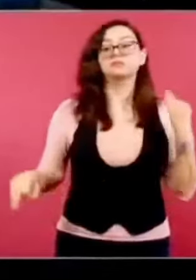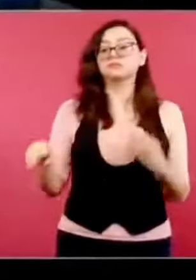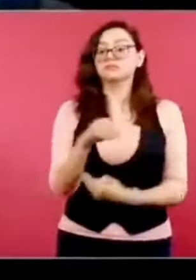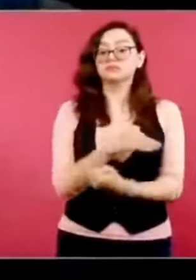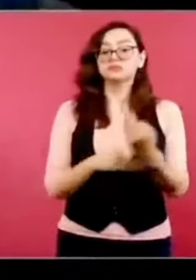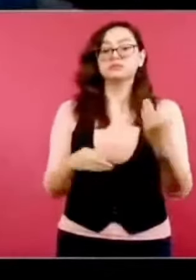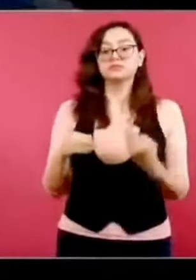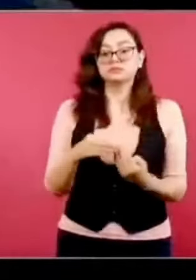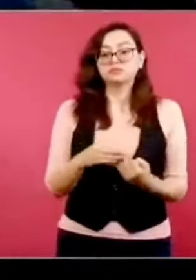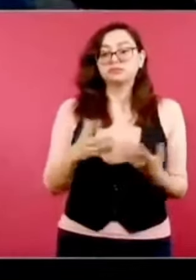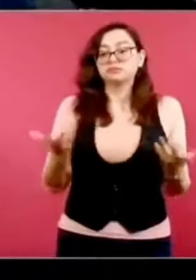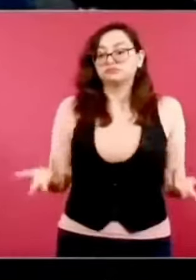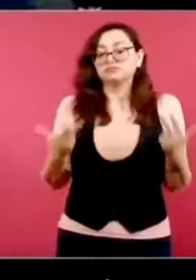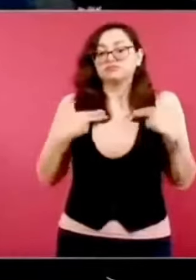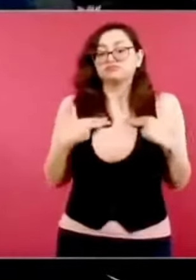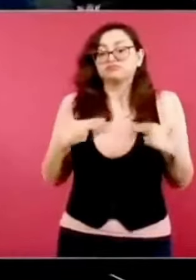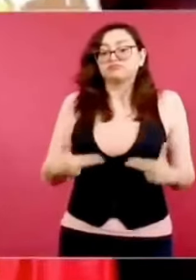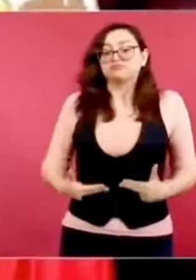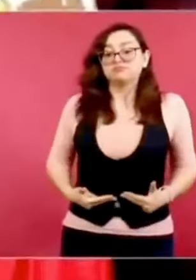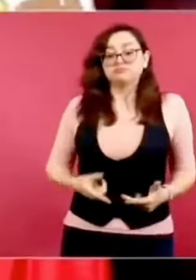tiene que ver con seres humanos.